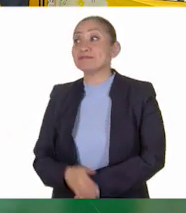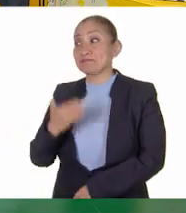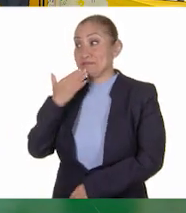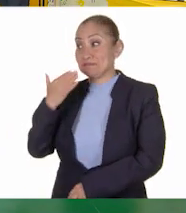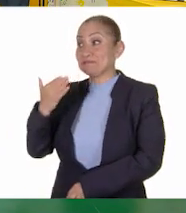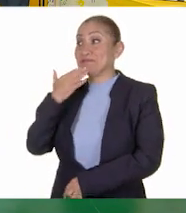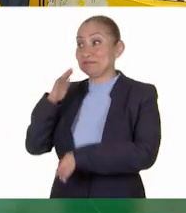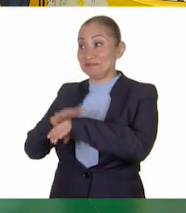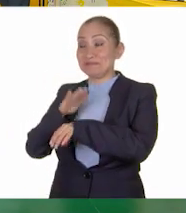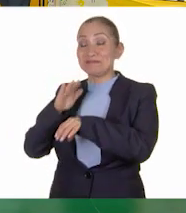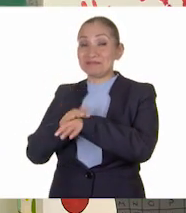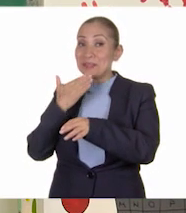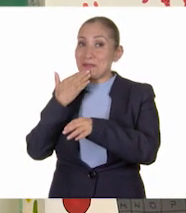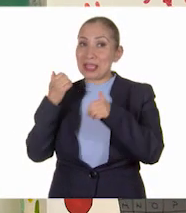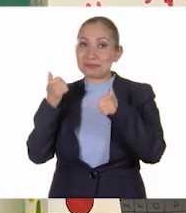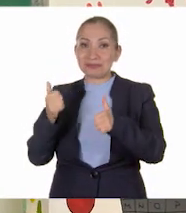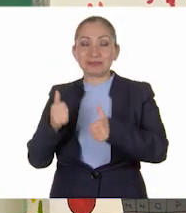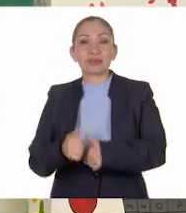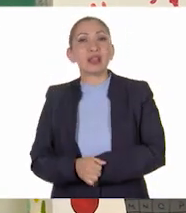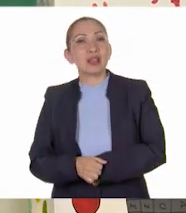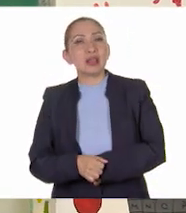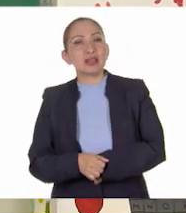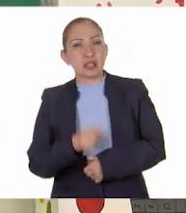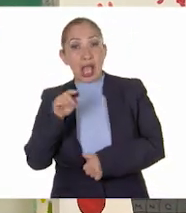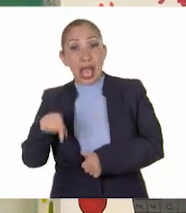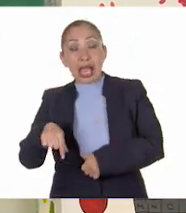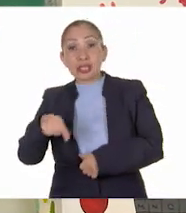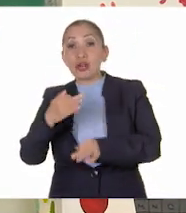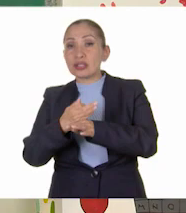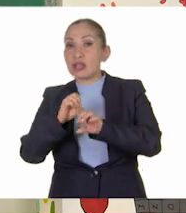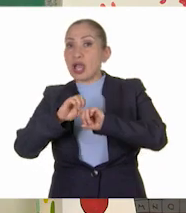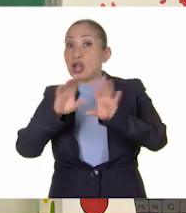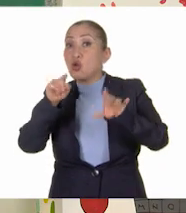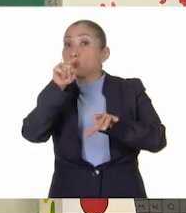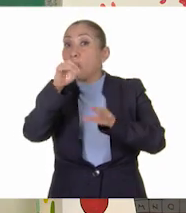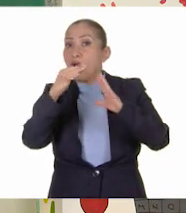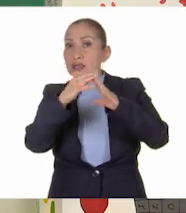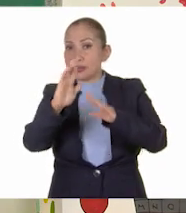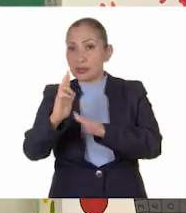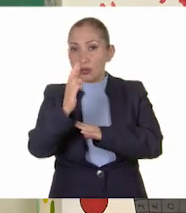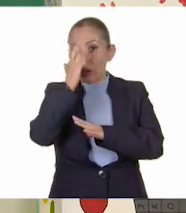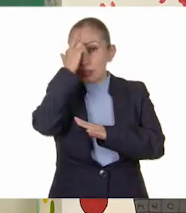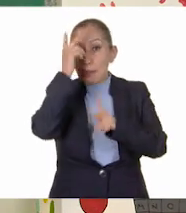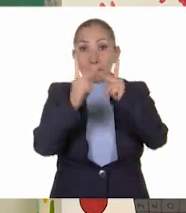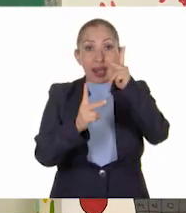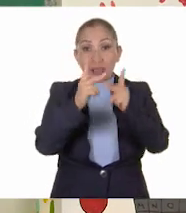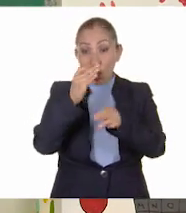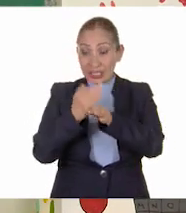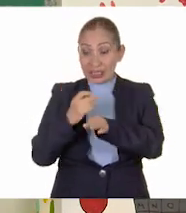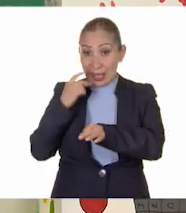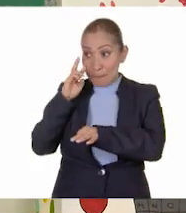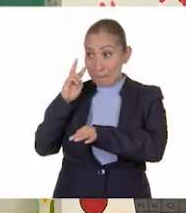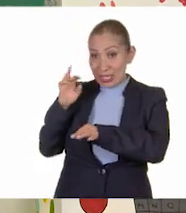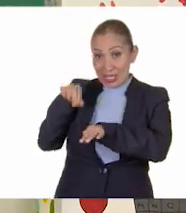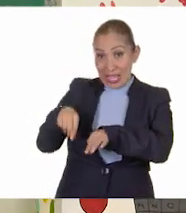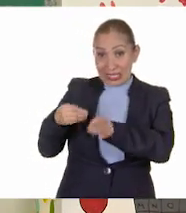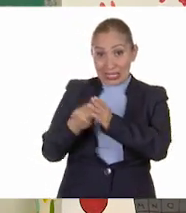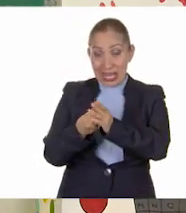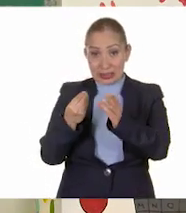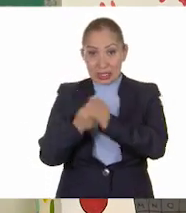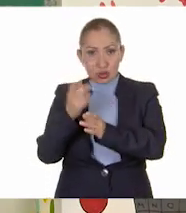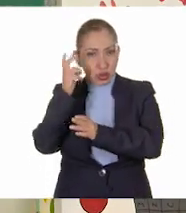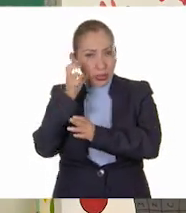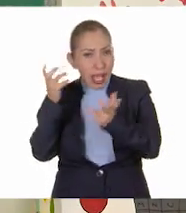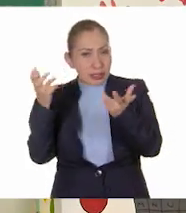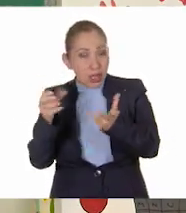Excelente. Muy, muy bien. Nos ha quedado muy claro todo. Allá en casa recuerden platicar todo lo que vimos, escuchamos e